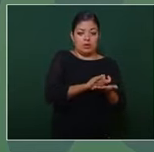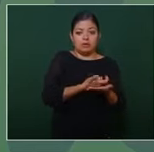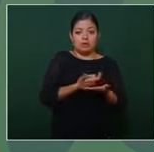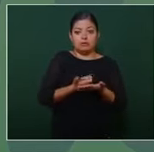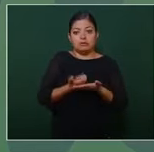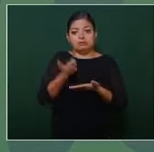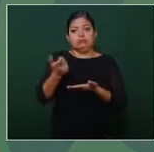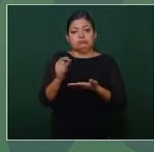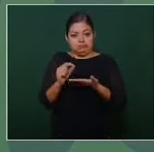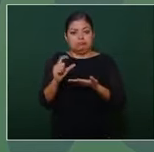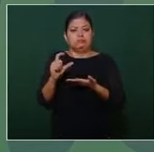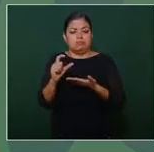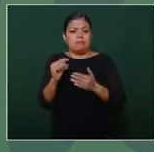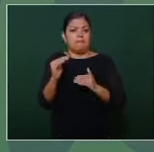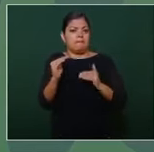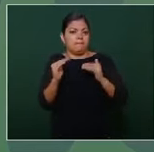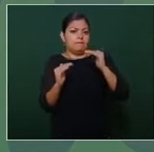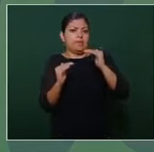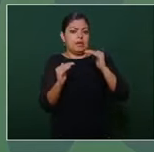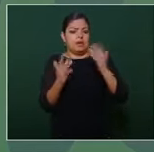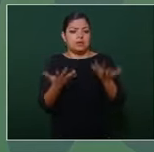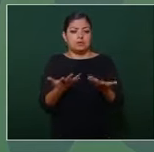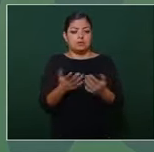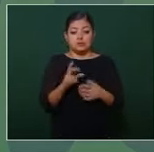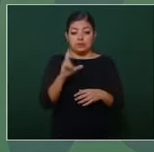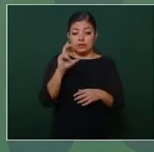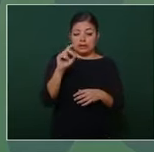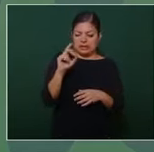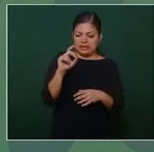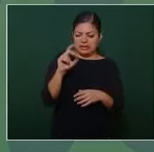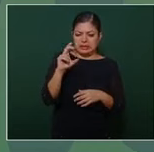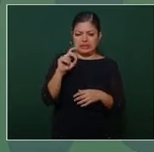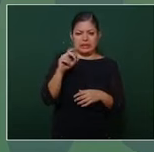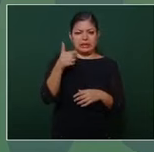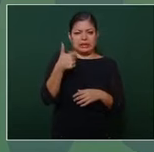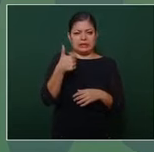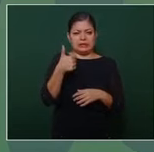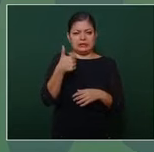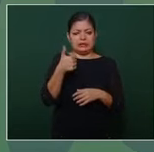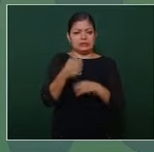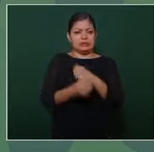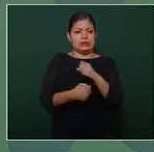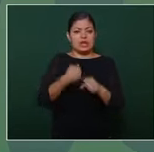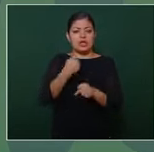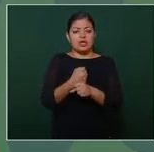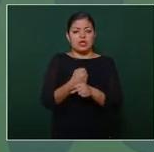los 30 años 36 años de predominio